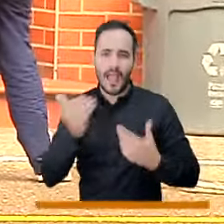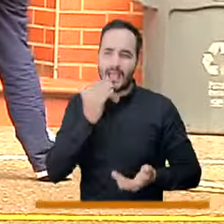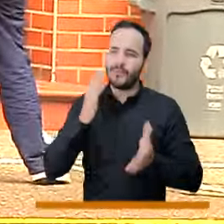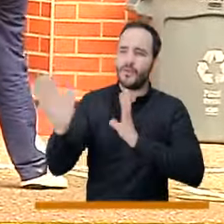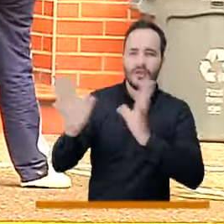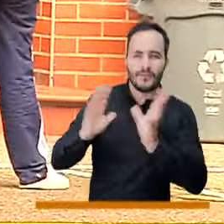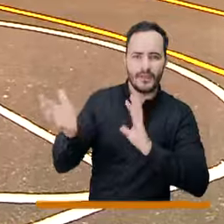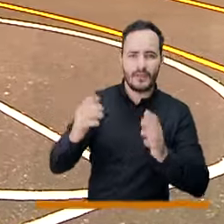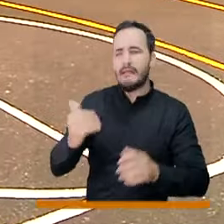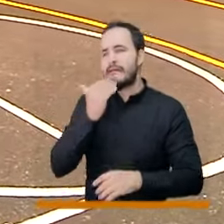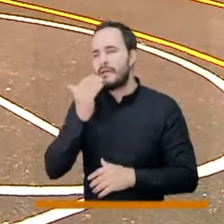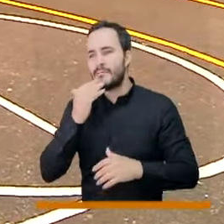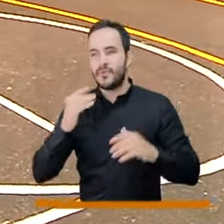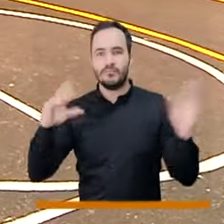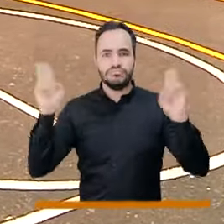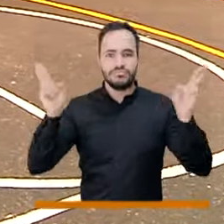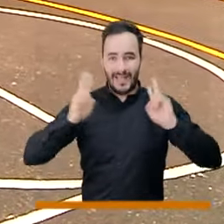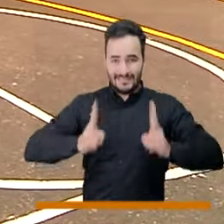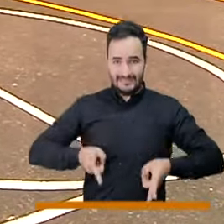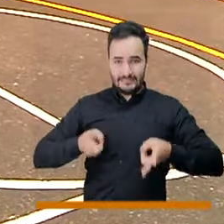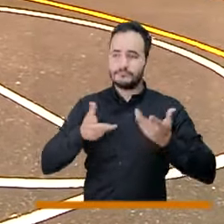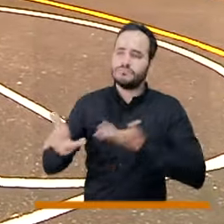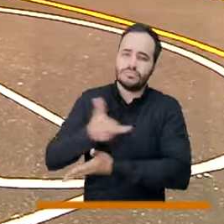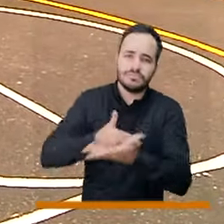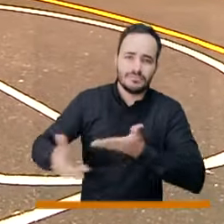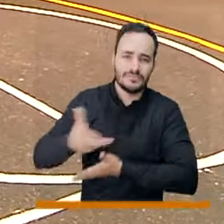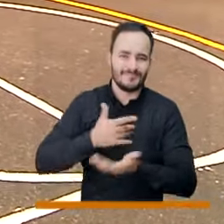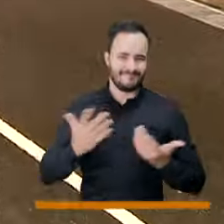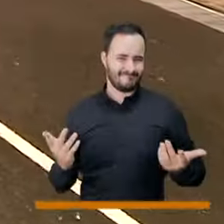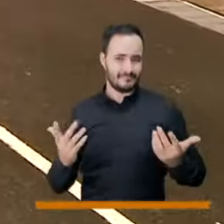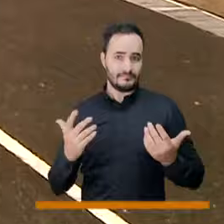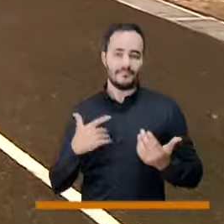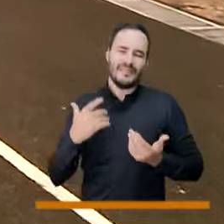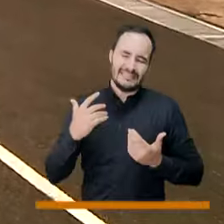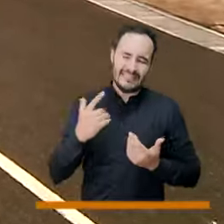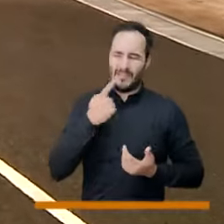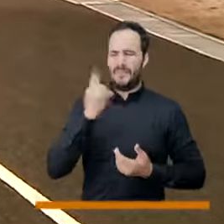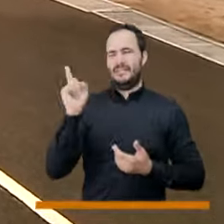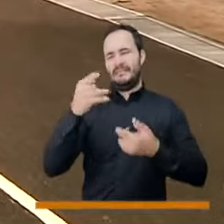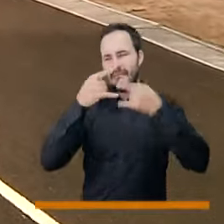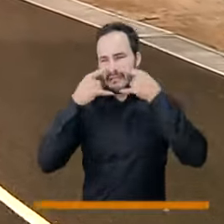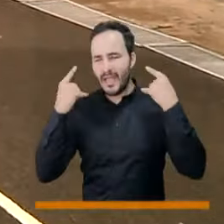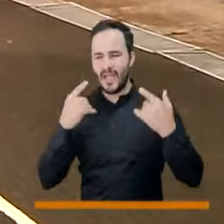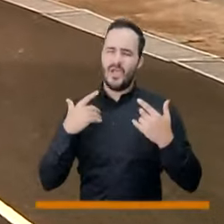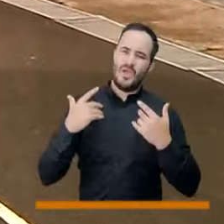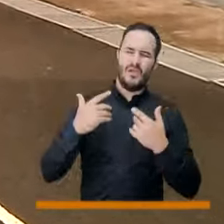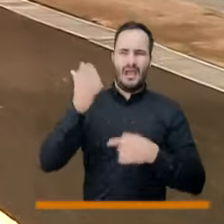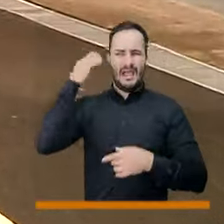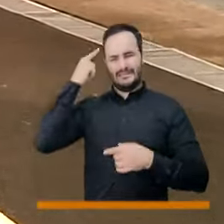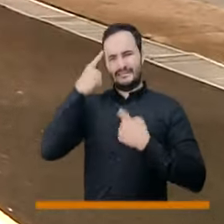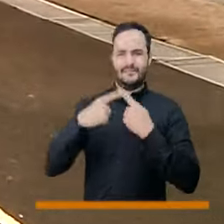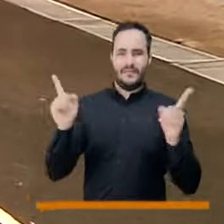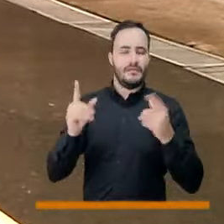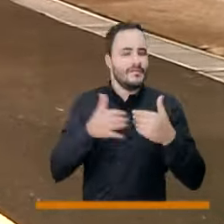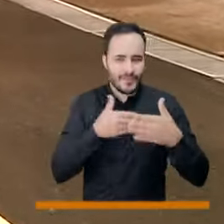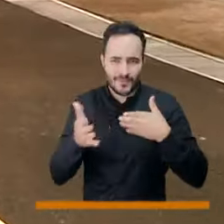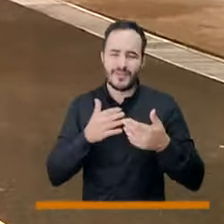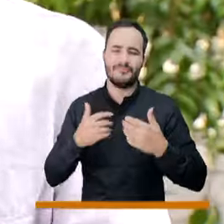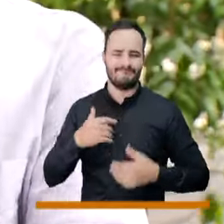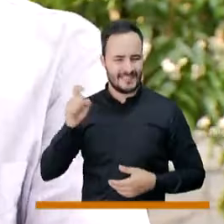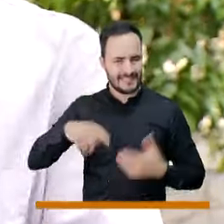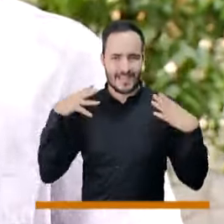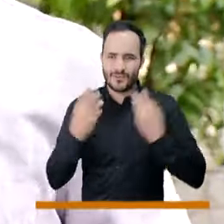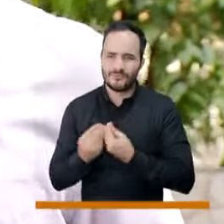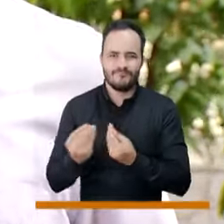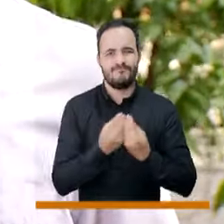es poder hablar, contarle mis cosas, estar en el descanso, así sea hoy con una nueva normalidad como la estamos llamando.